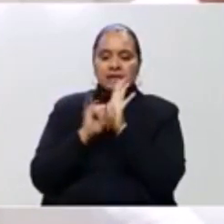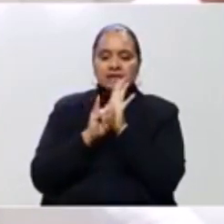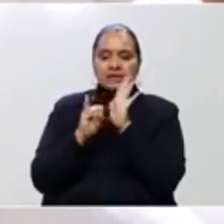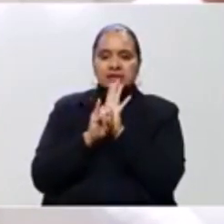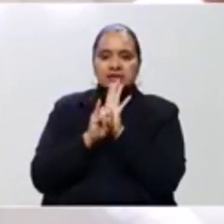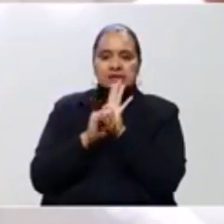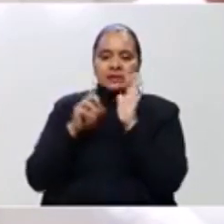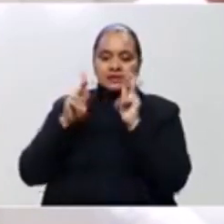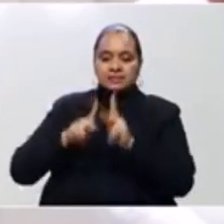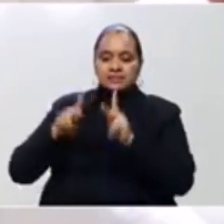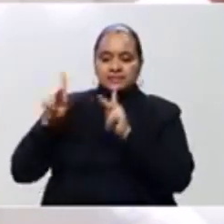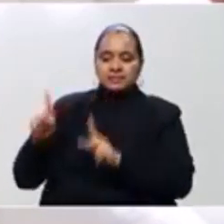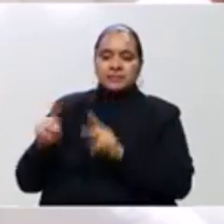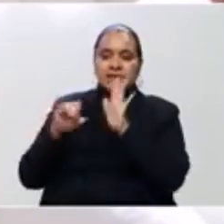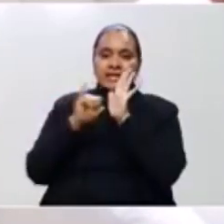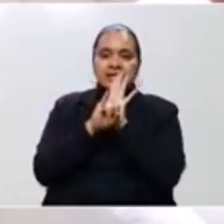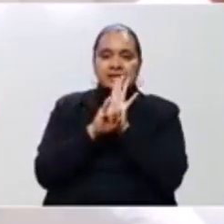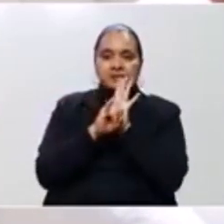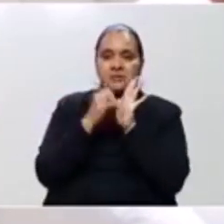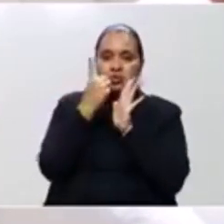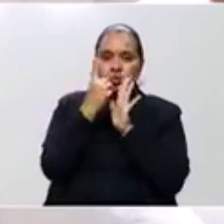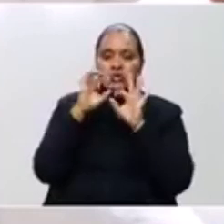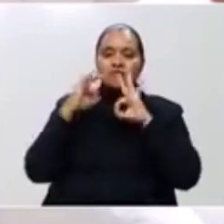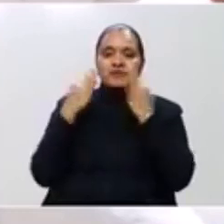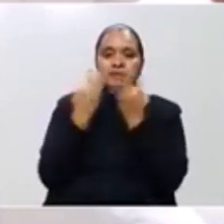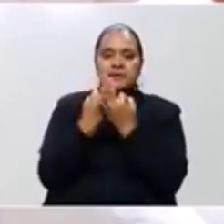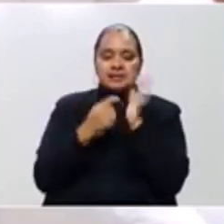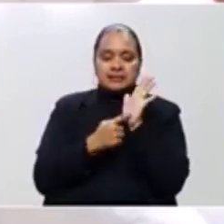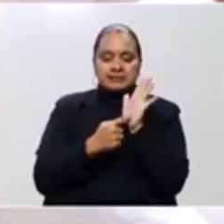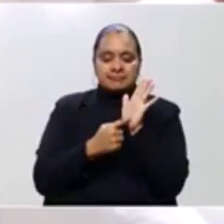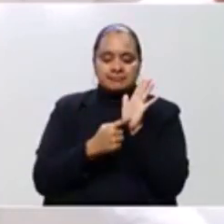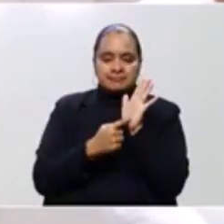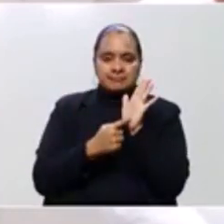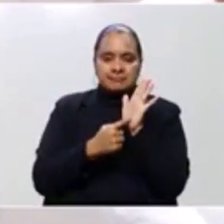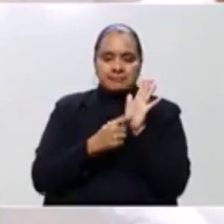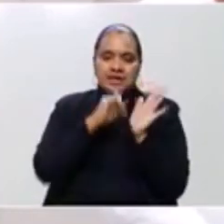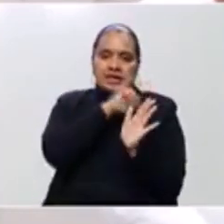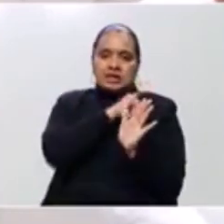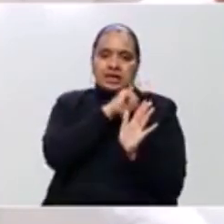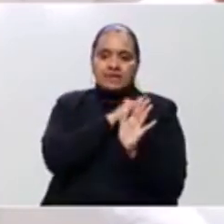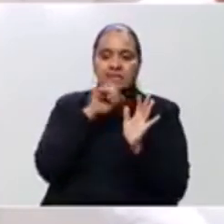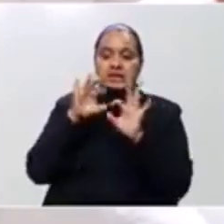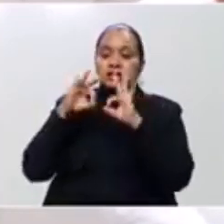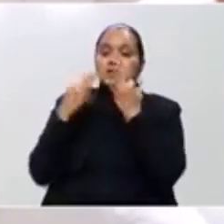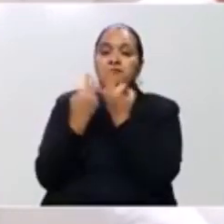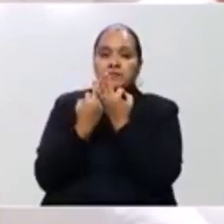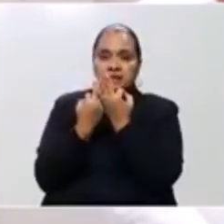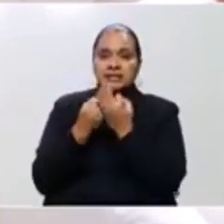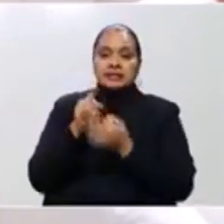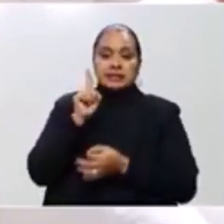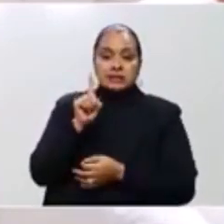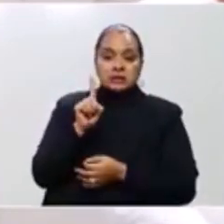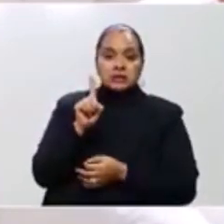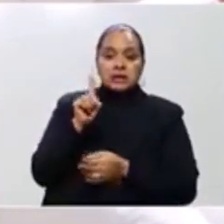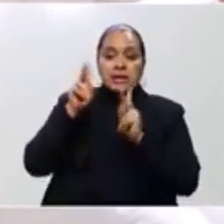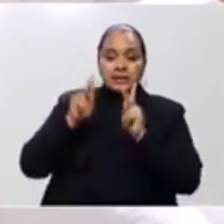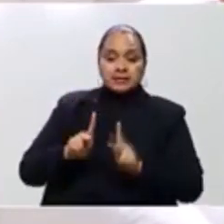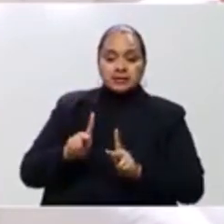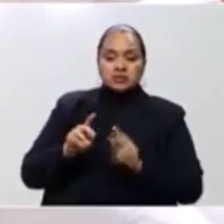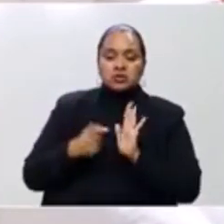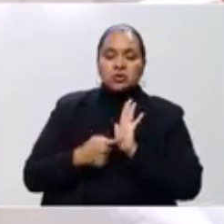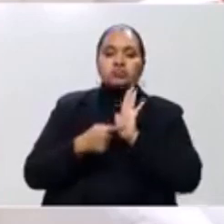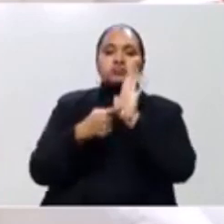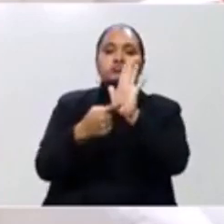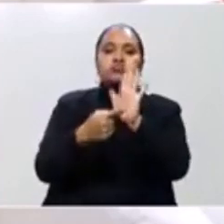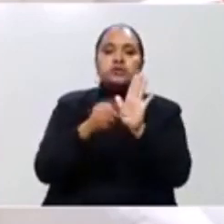identidad, por lo menos uno por familia. De preferencia, el jefe de familia, porque de esa manera se podrá realizar la